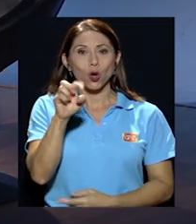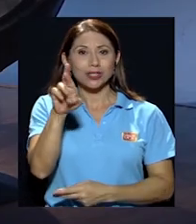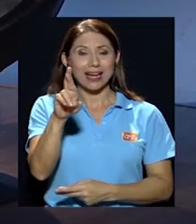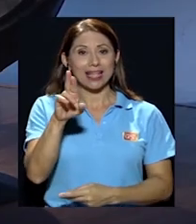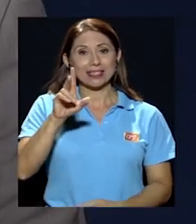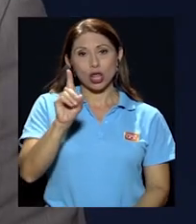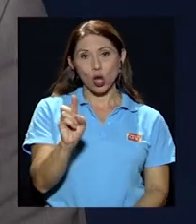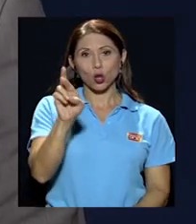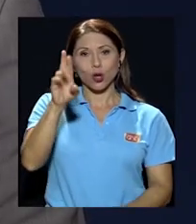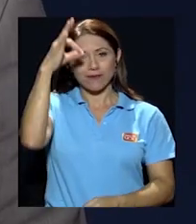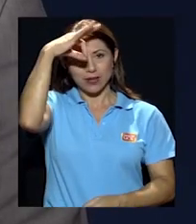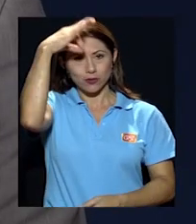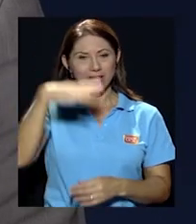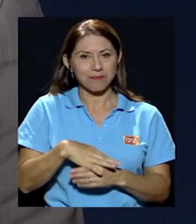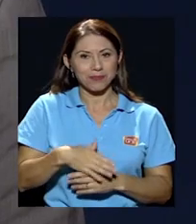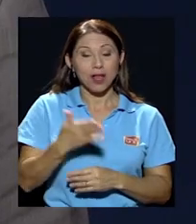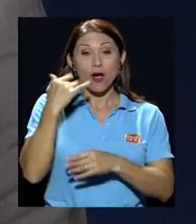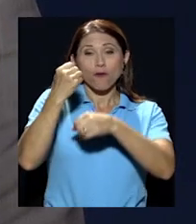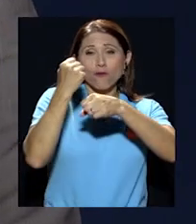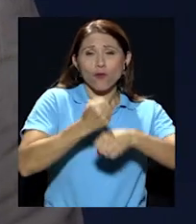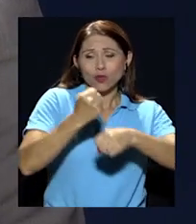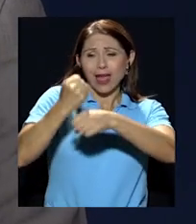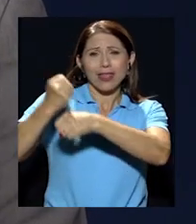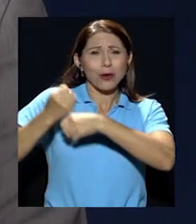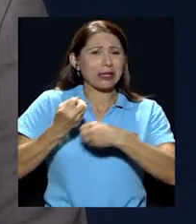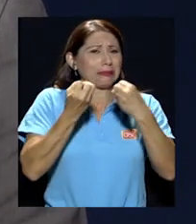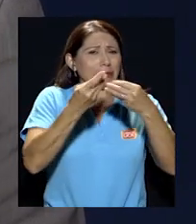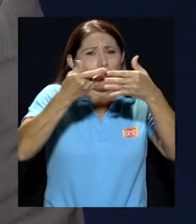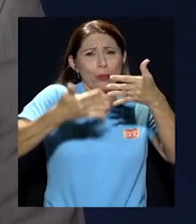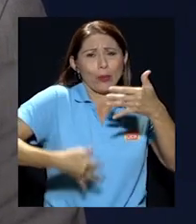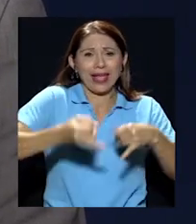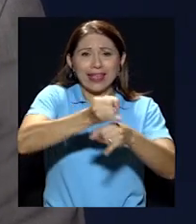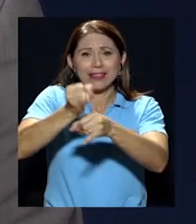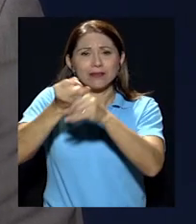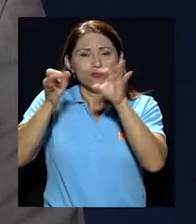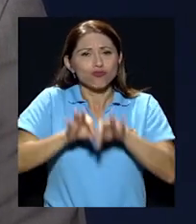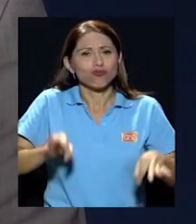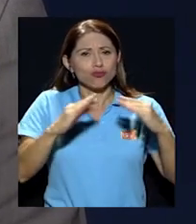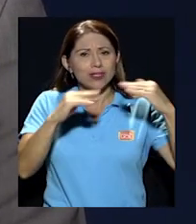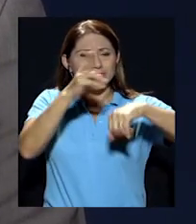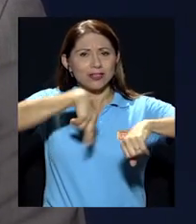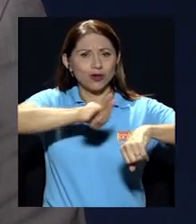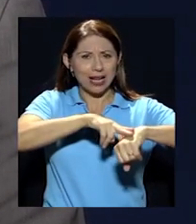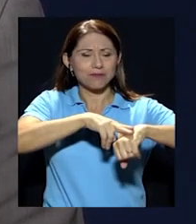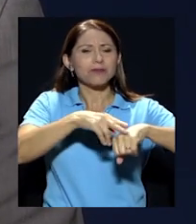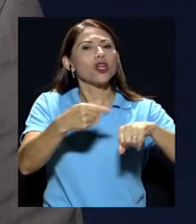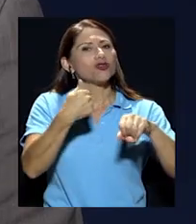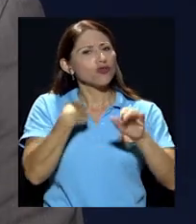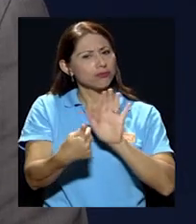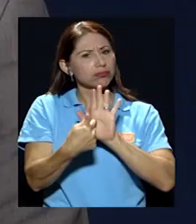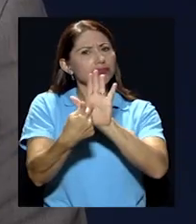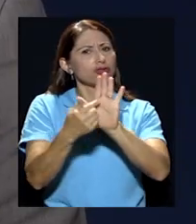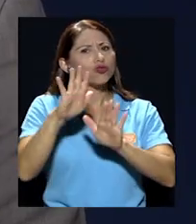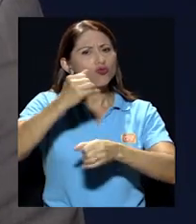filosofía, ha sido fundador de una gran cantidad de entidades muy importantes a nivel nacional. Yo destacaría, por supuesto, su papel